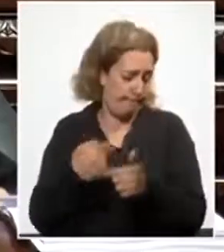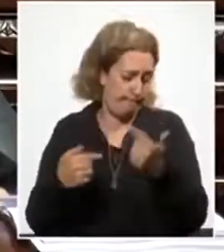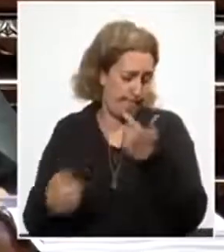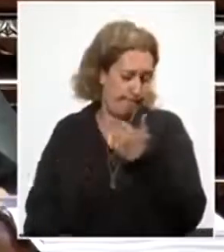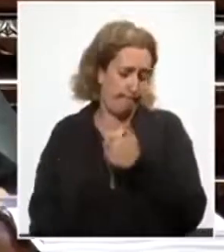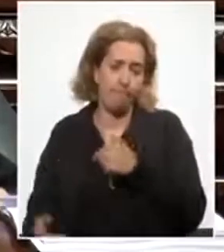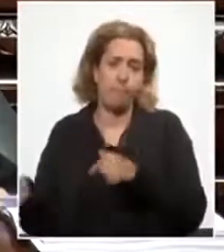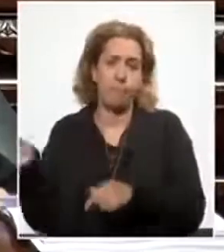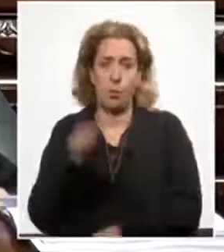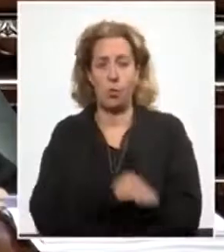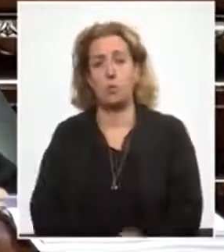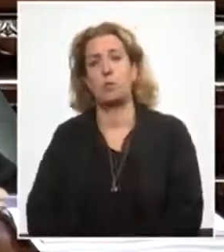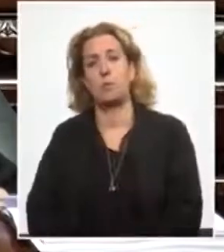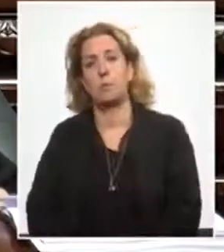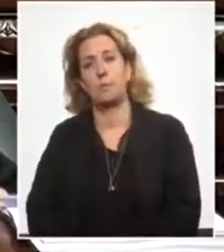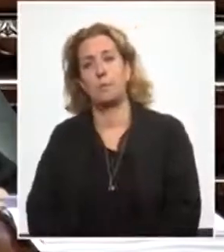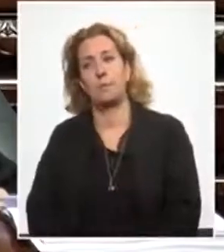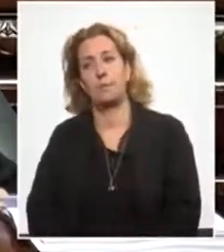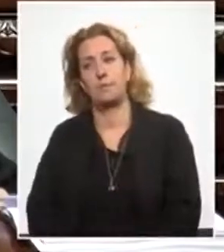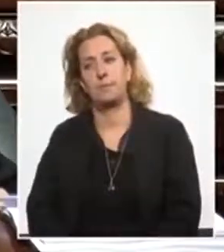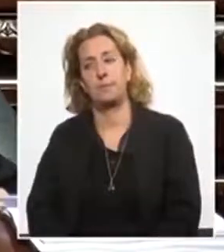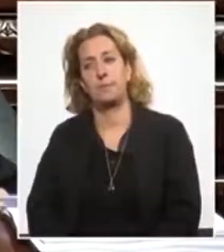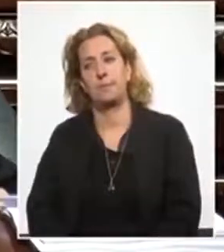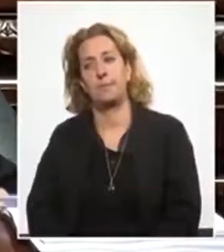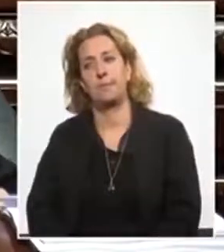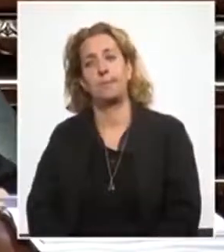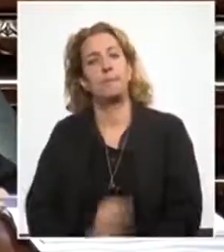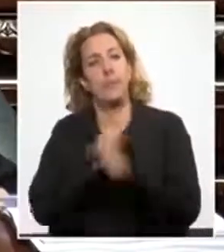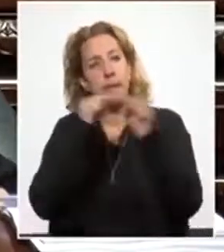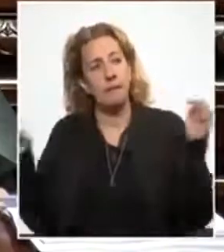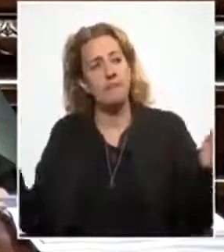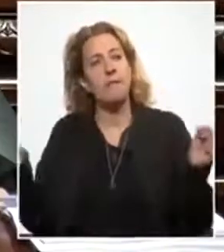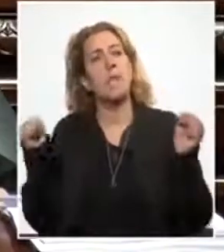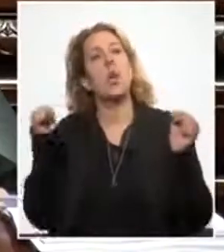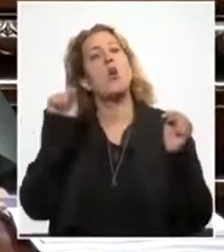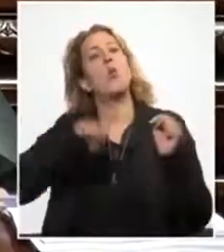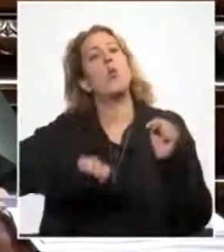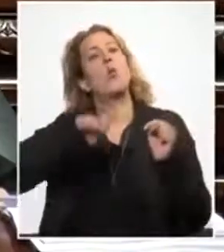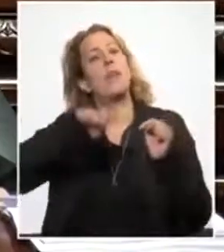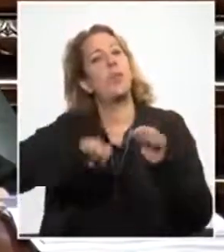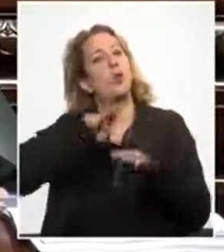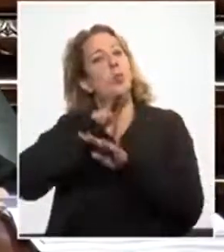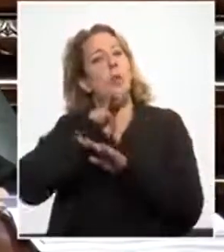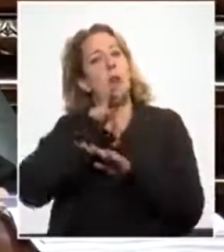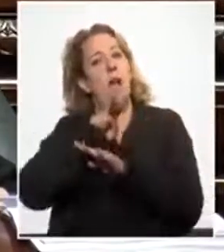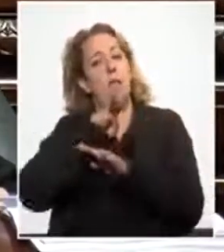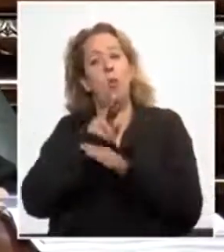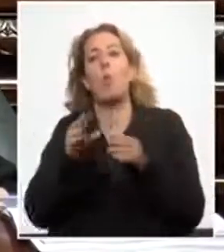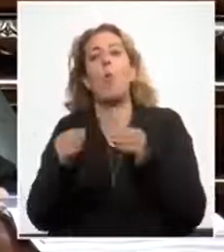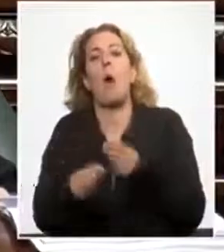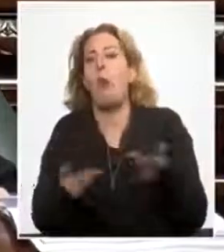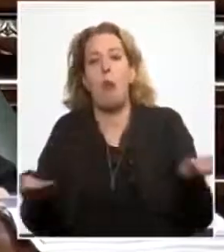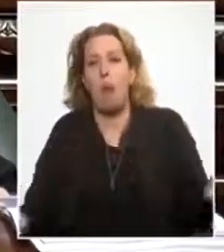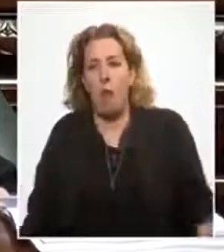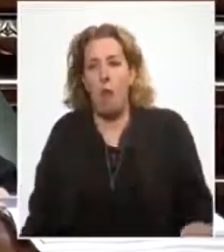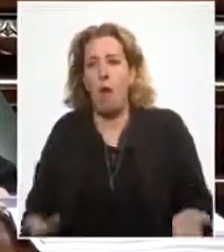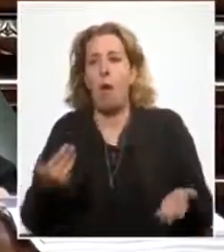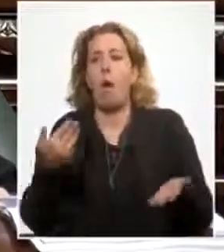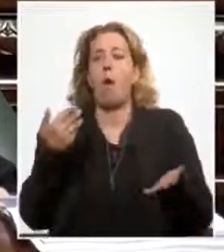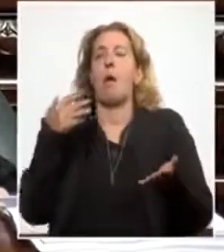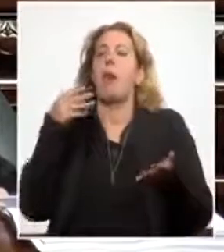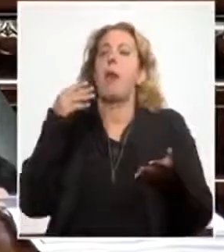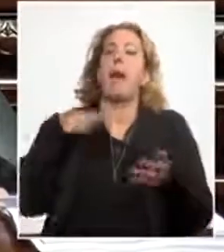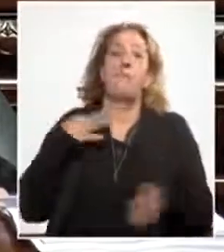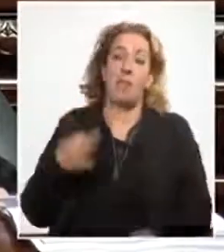en consecuencia. El bien jurídico tutelado es el bien superior